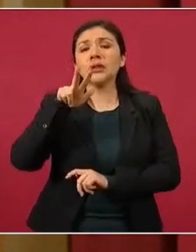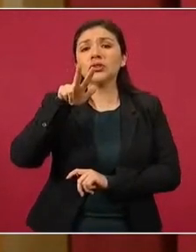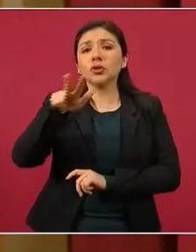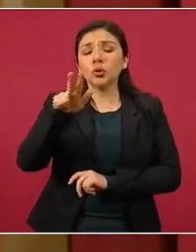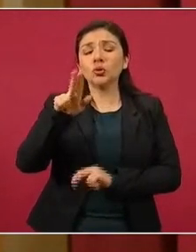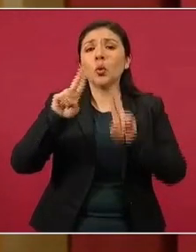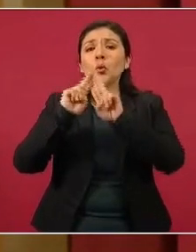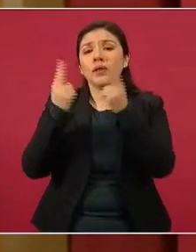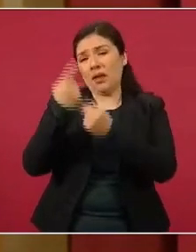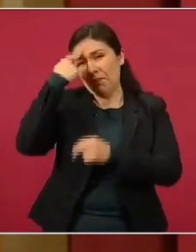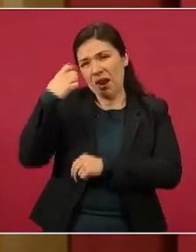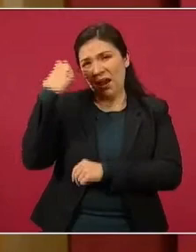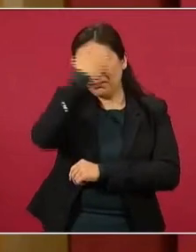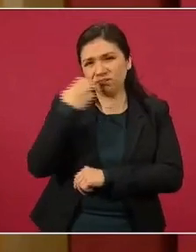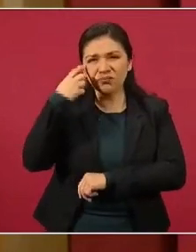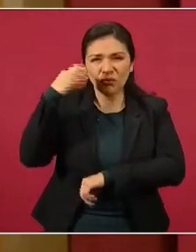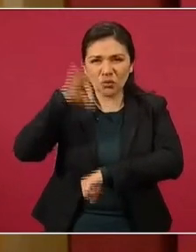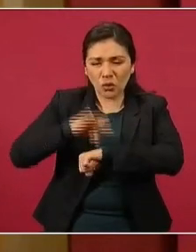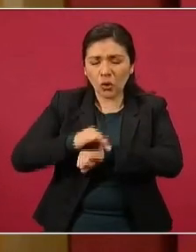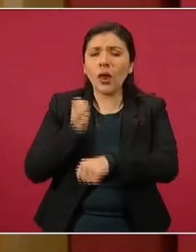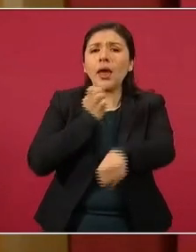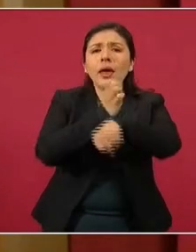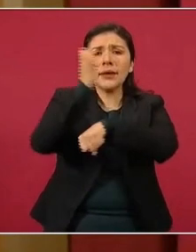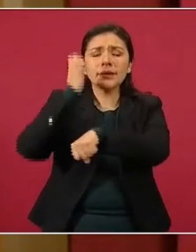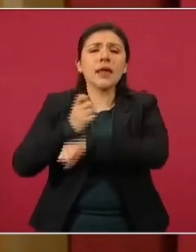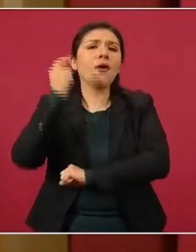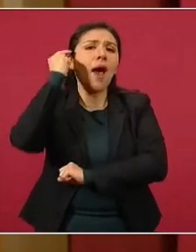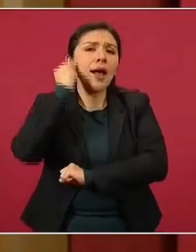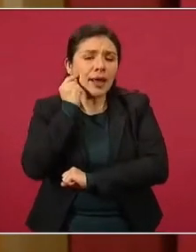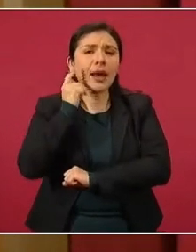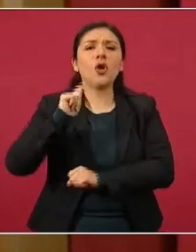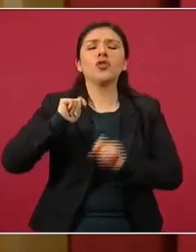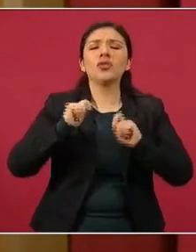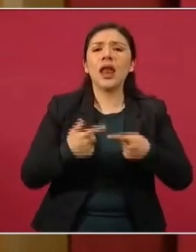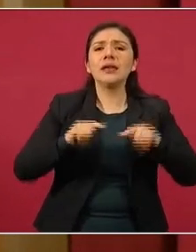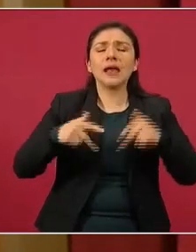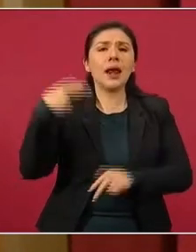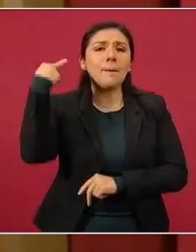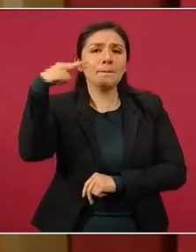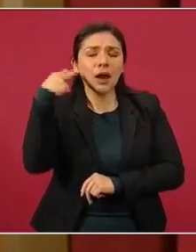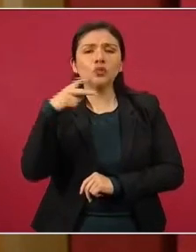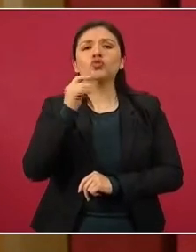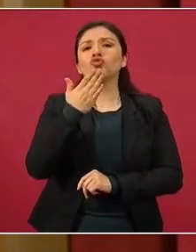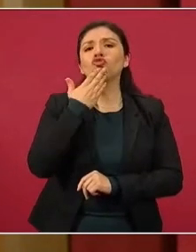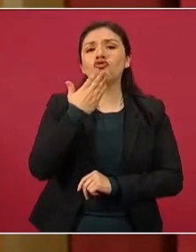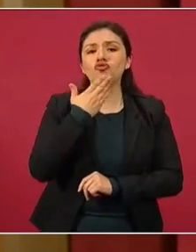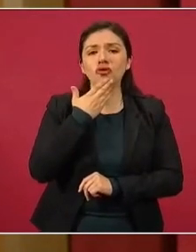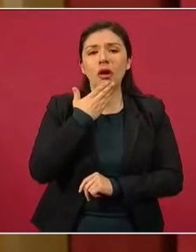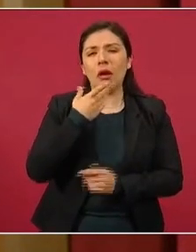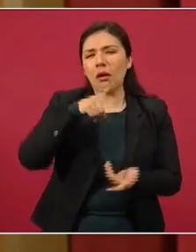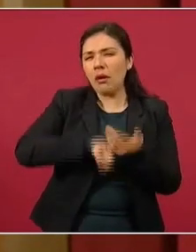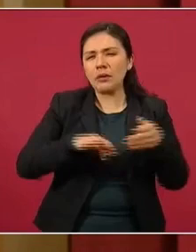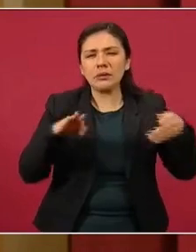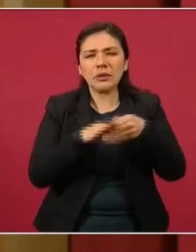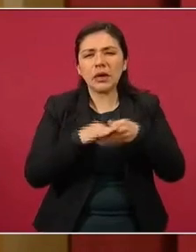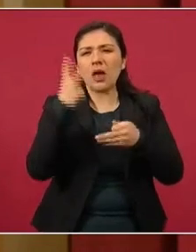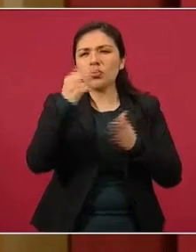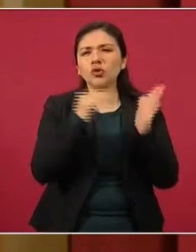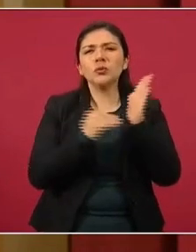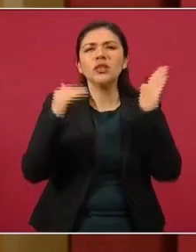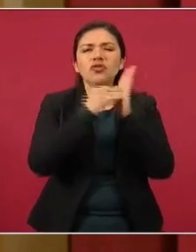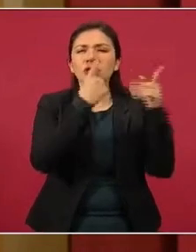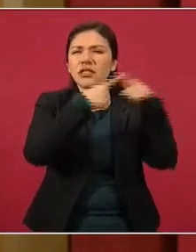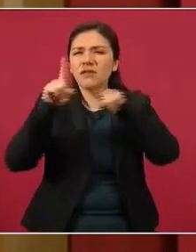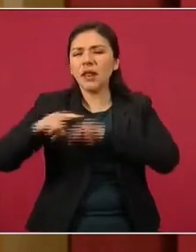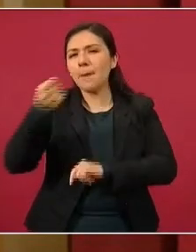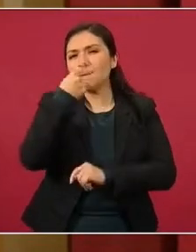unidades médicas en los estados de Guerrero, Tlaxcala, Veracruz y Sonora, con más de dos millones de piezas